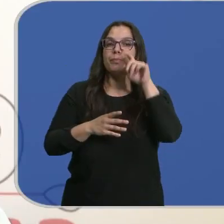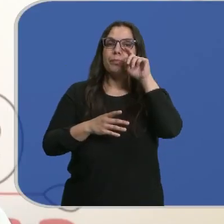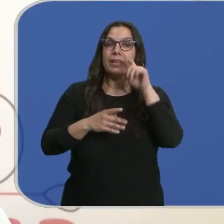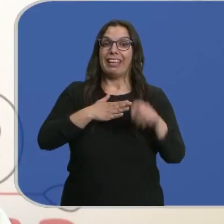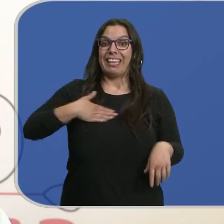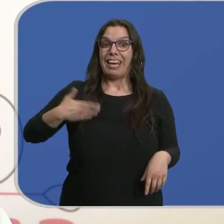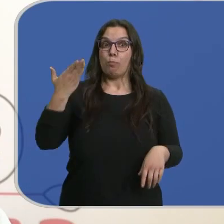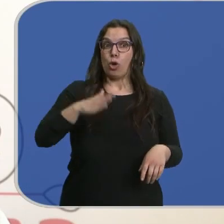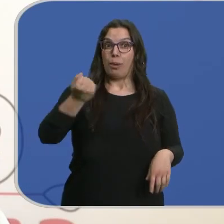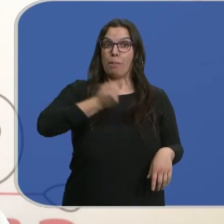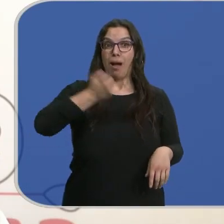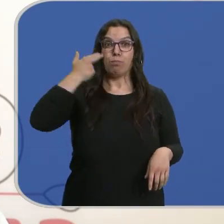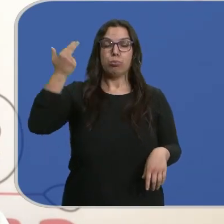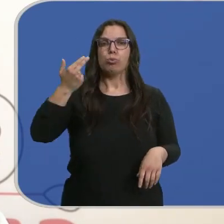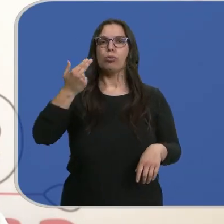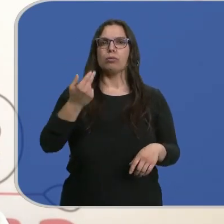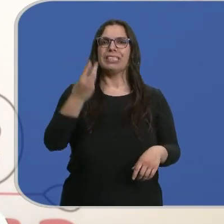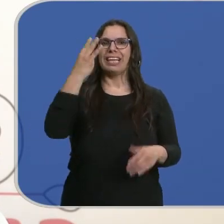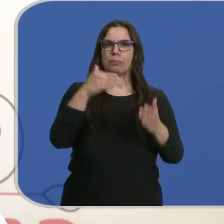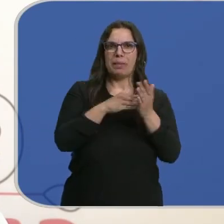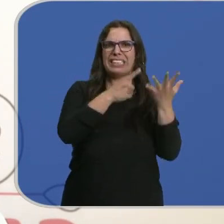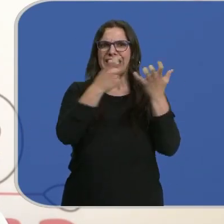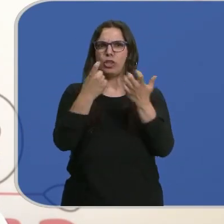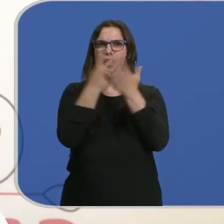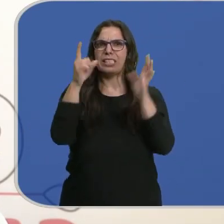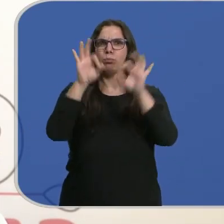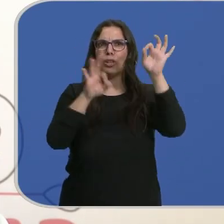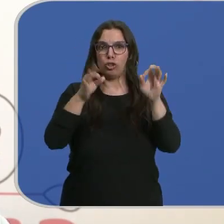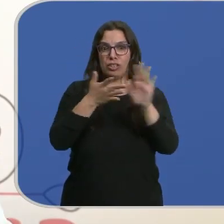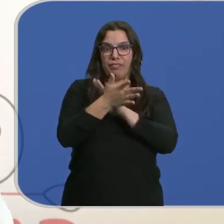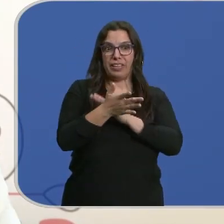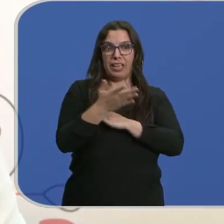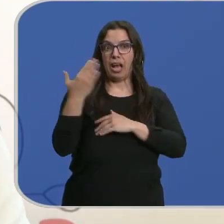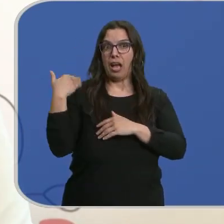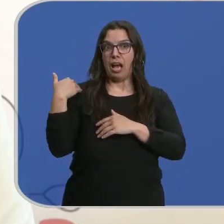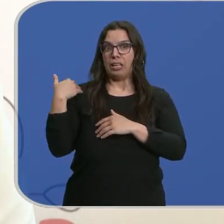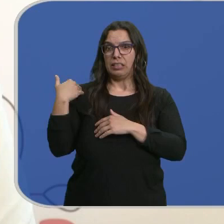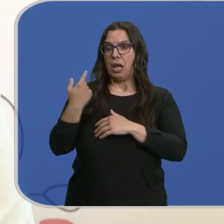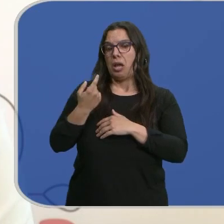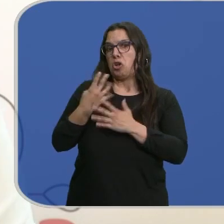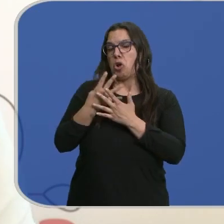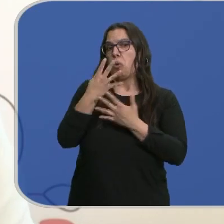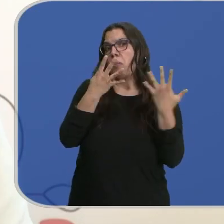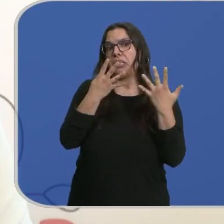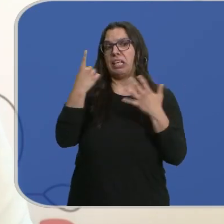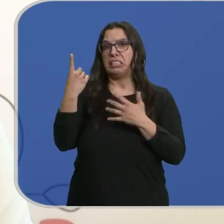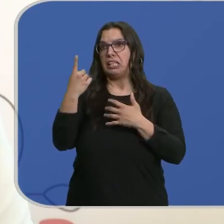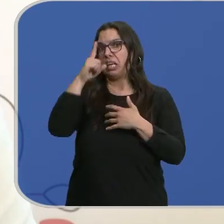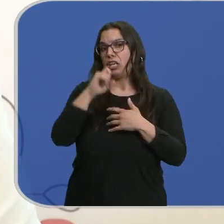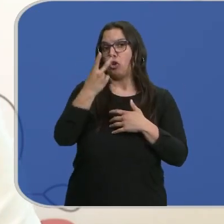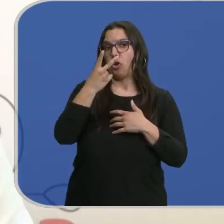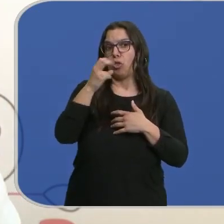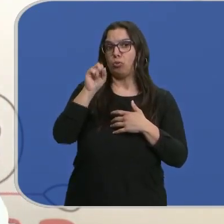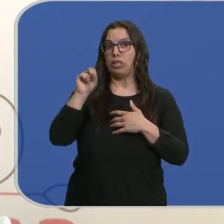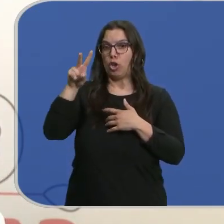suicida es de 3.316%. Imagínense ustedes de donde partimos de 96 casos en el año